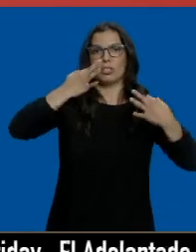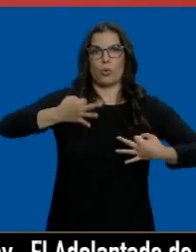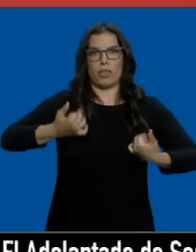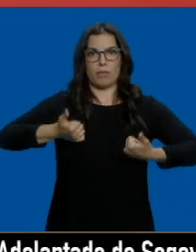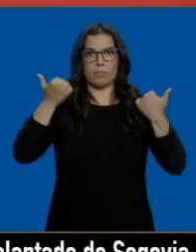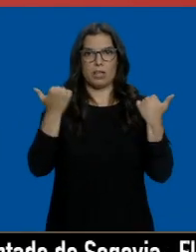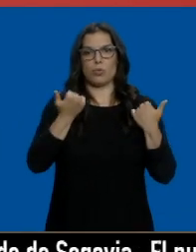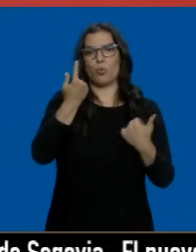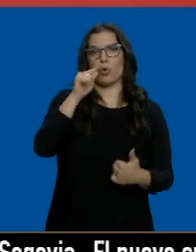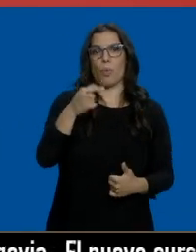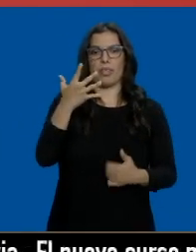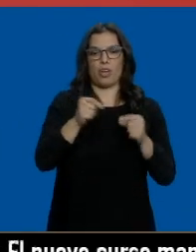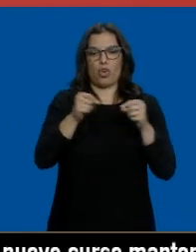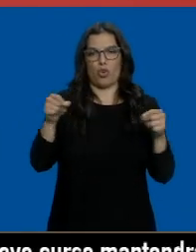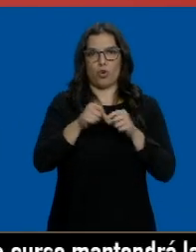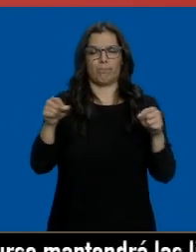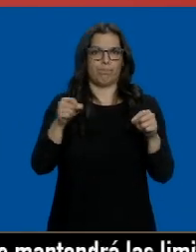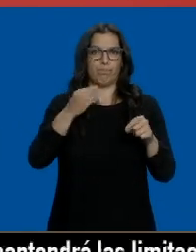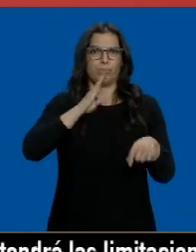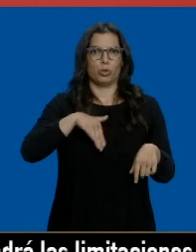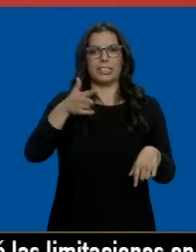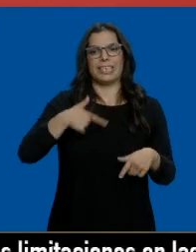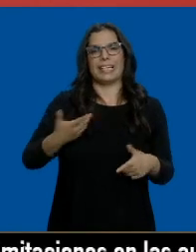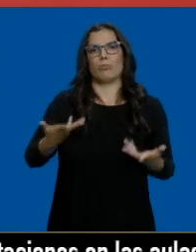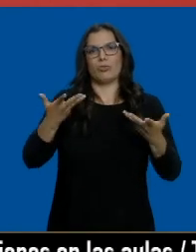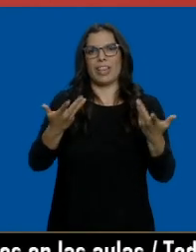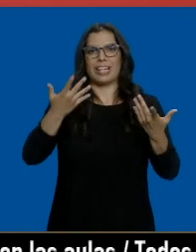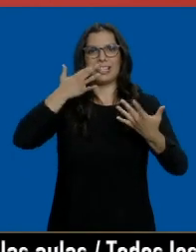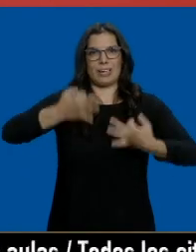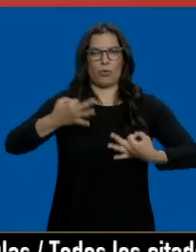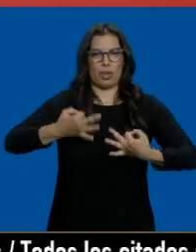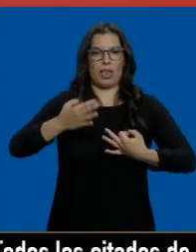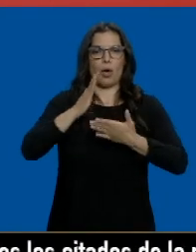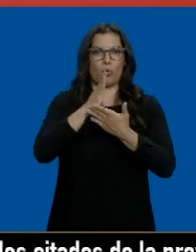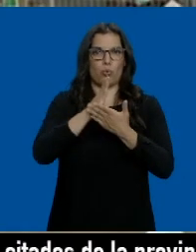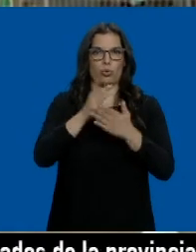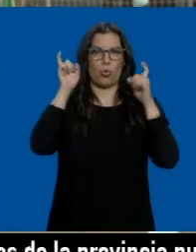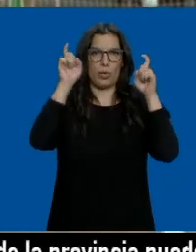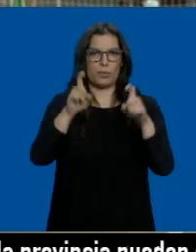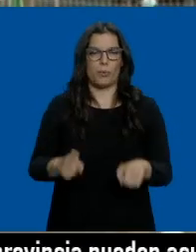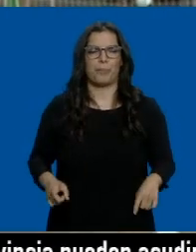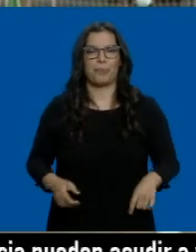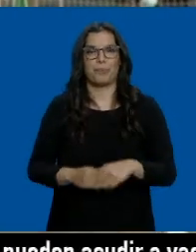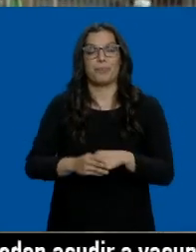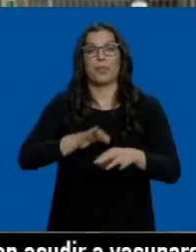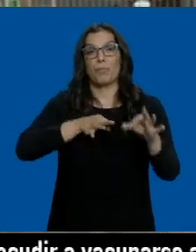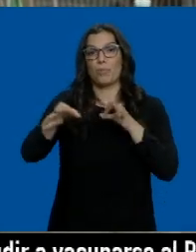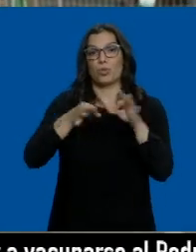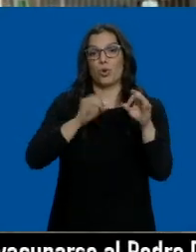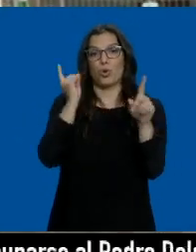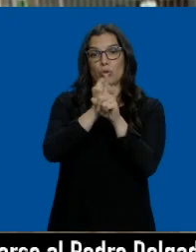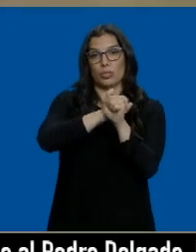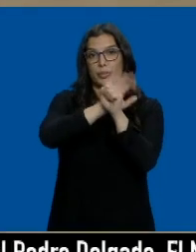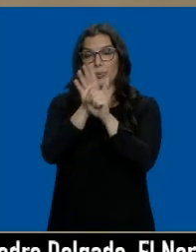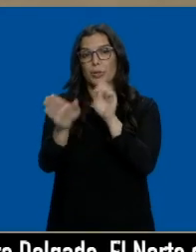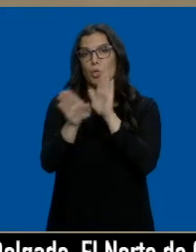distancia del 1.5. Y que lo que queremos es dar seguridad nuevamente a este sistema, a este curso educativo. El protocolo COVID se